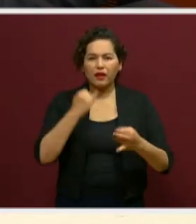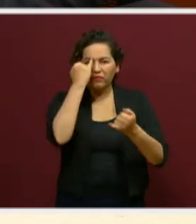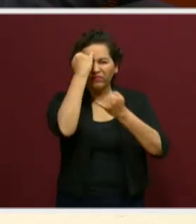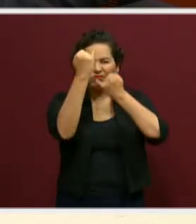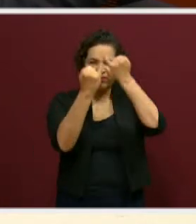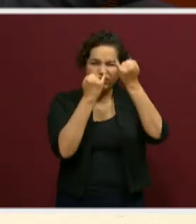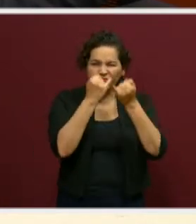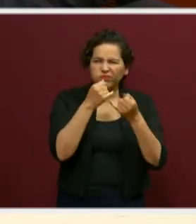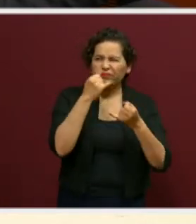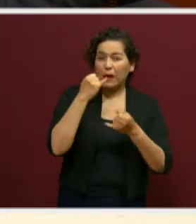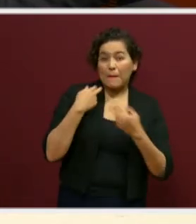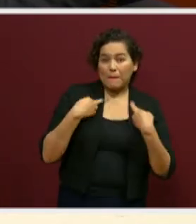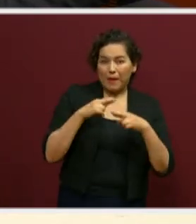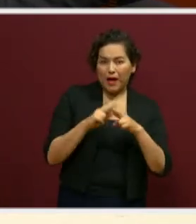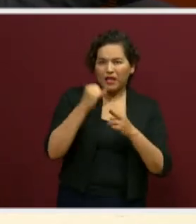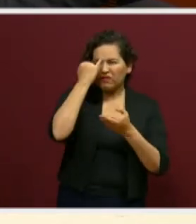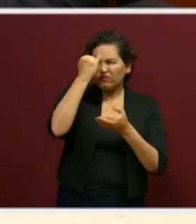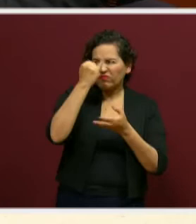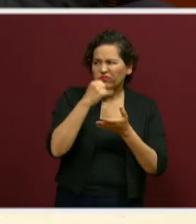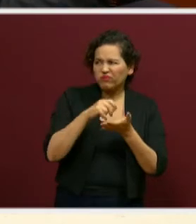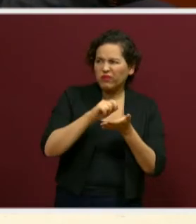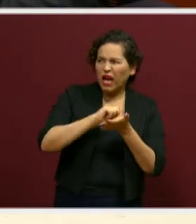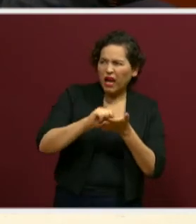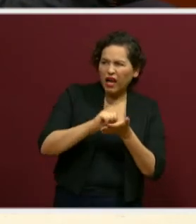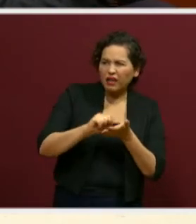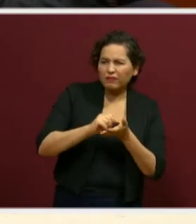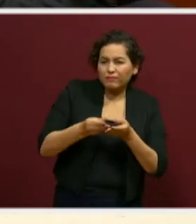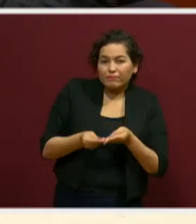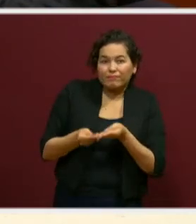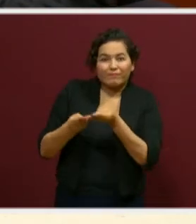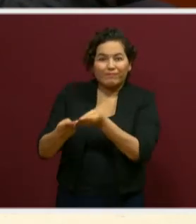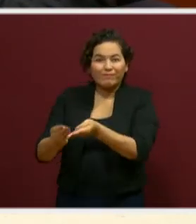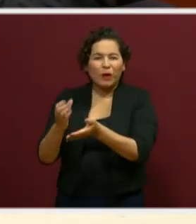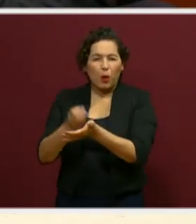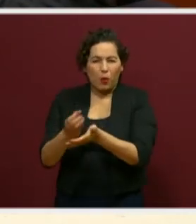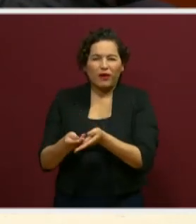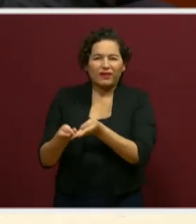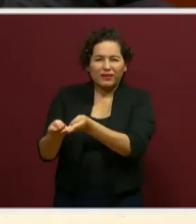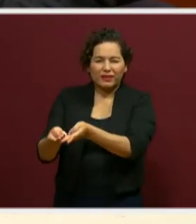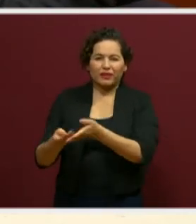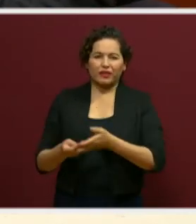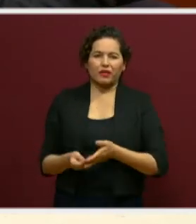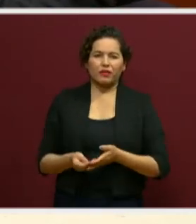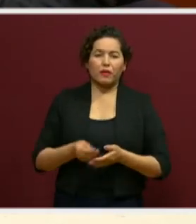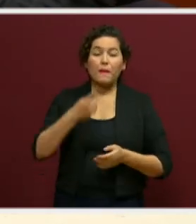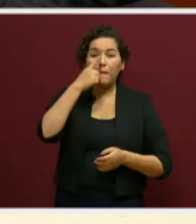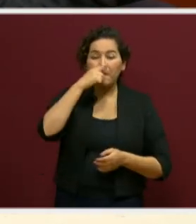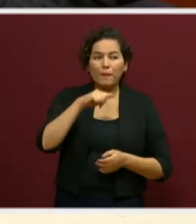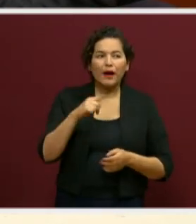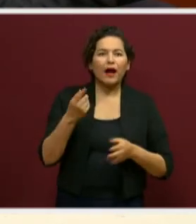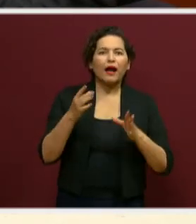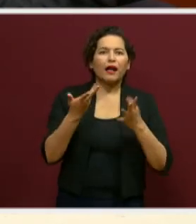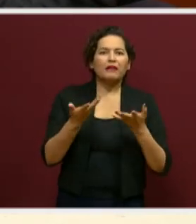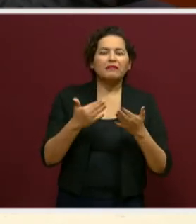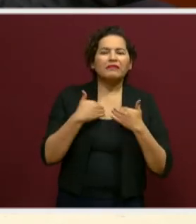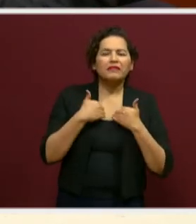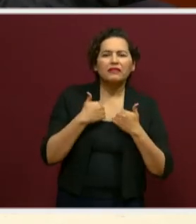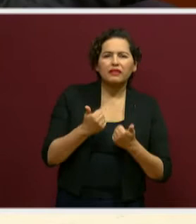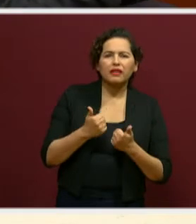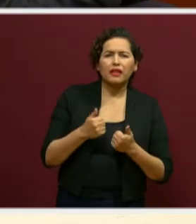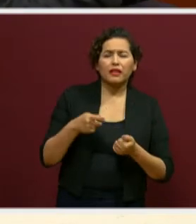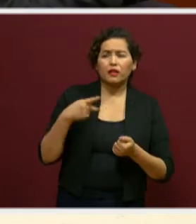para considerar que todo lo que se aprende en la vida también es importante.